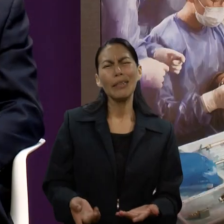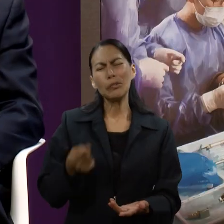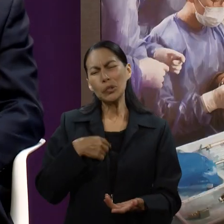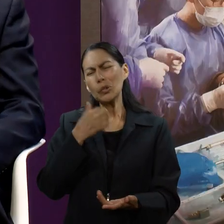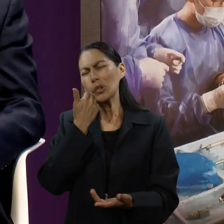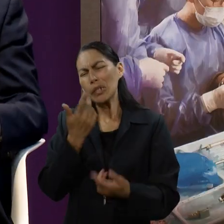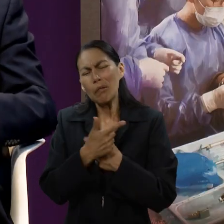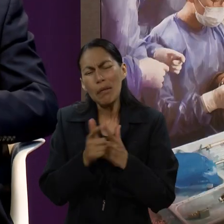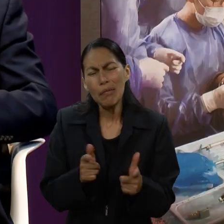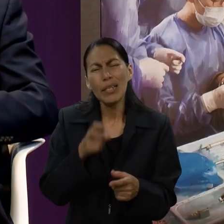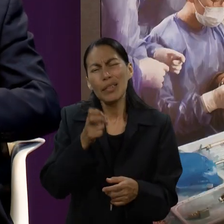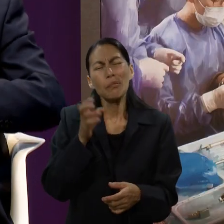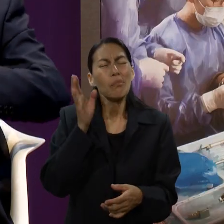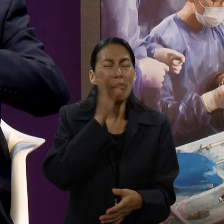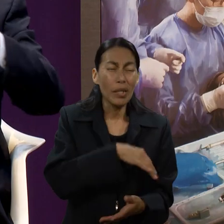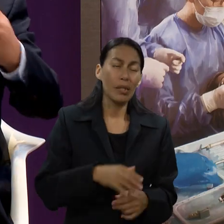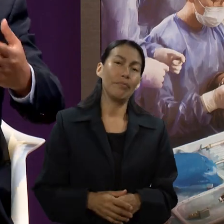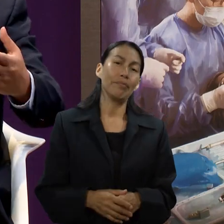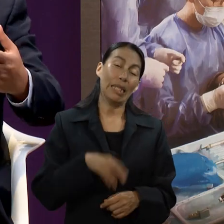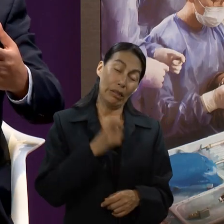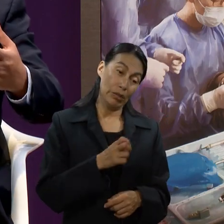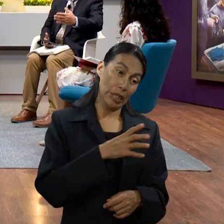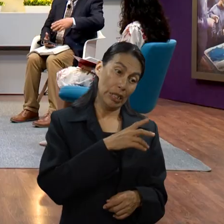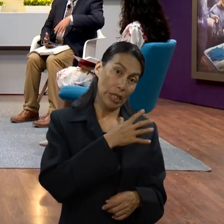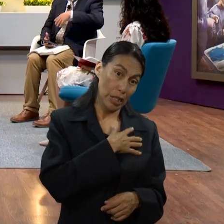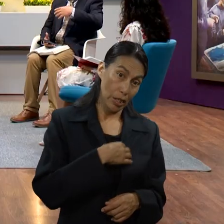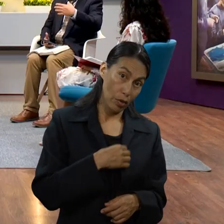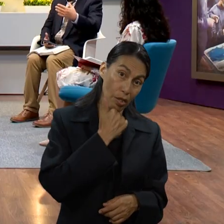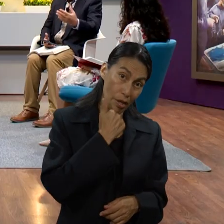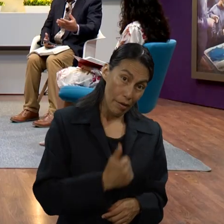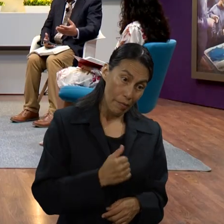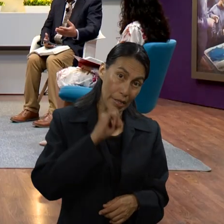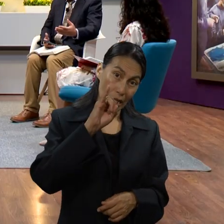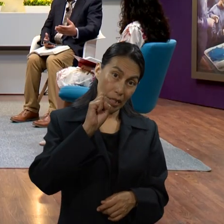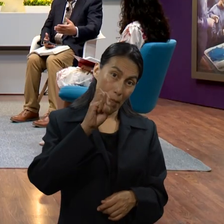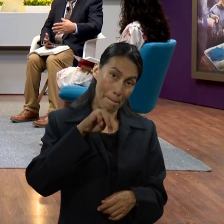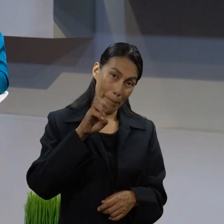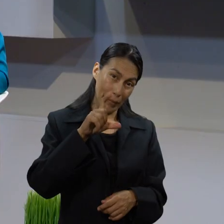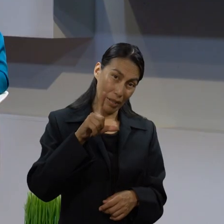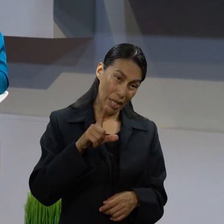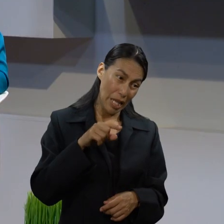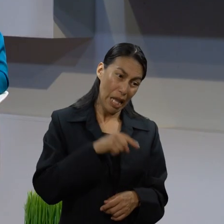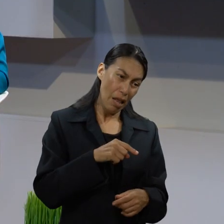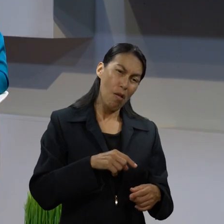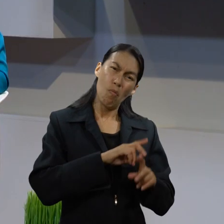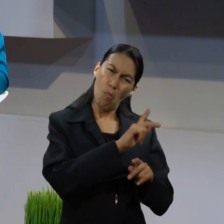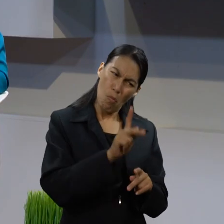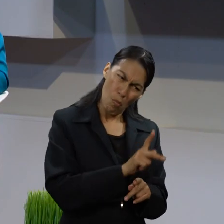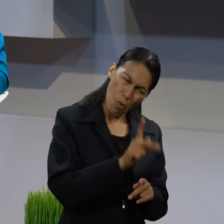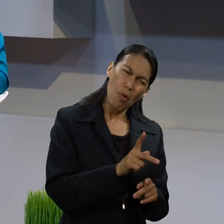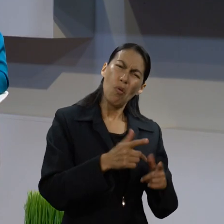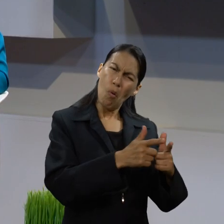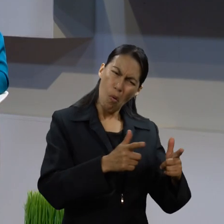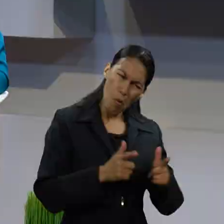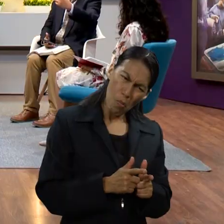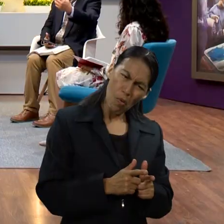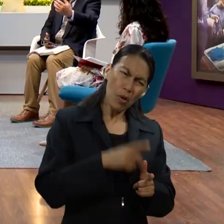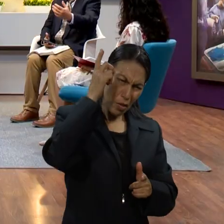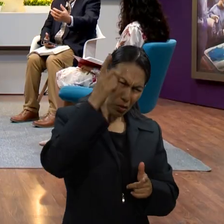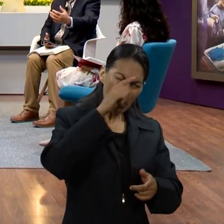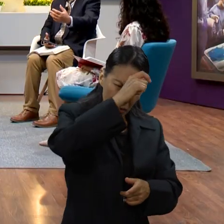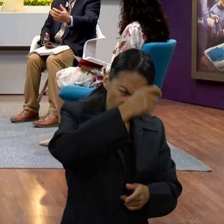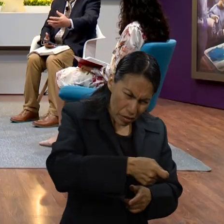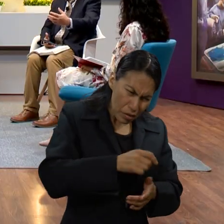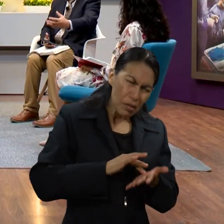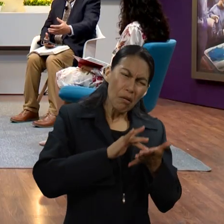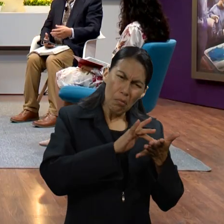cosas salen mal, y entonces surge un pueblo que a pesar de que no era el hijo de la promesa, Dios lo sigue manteniendo vivo y